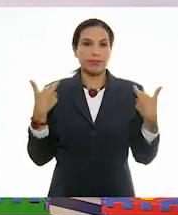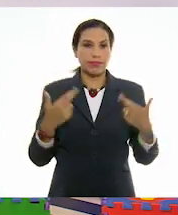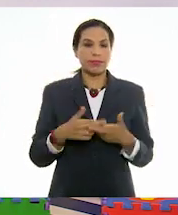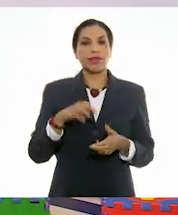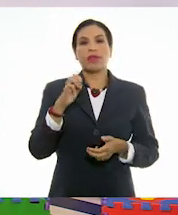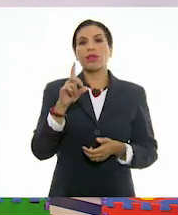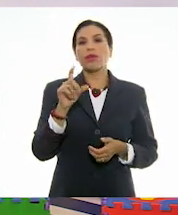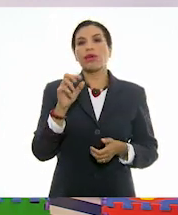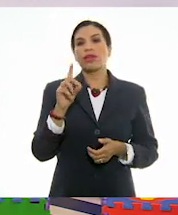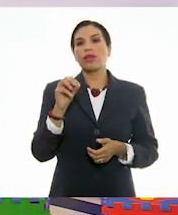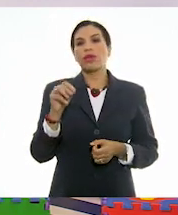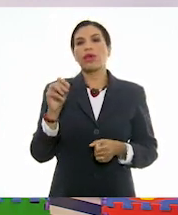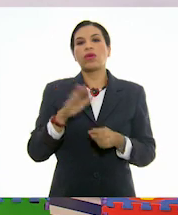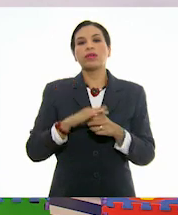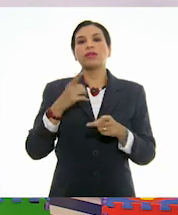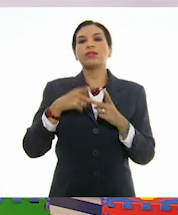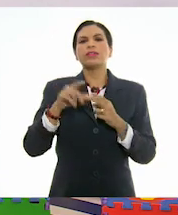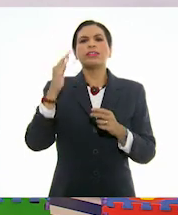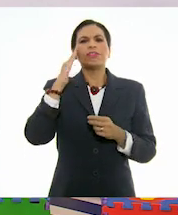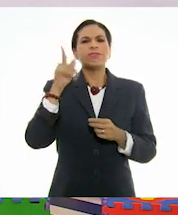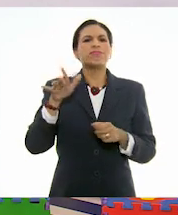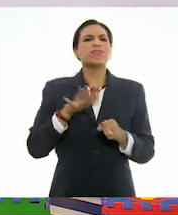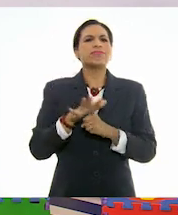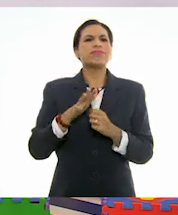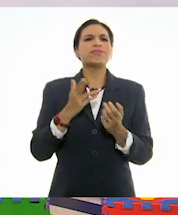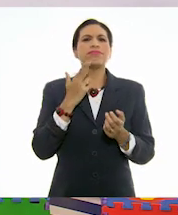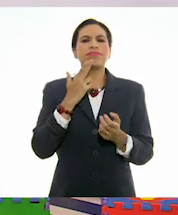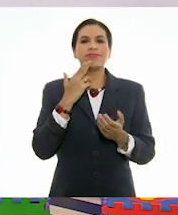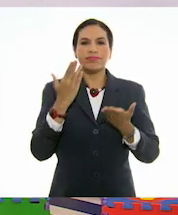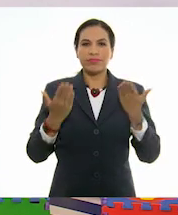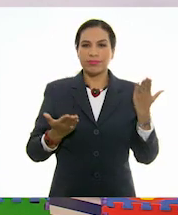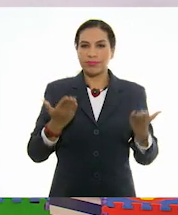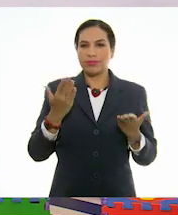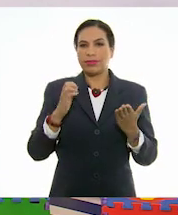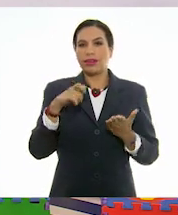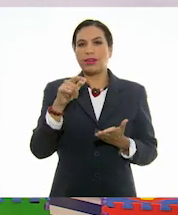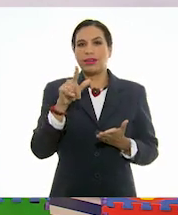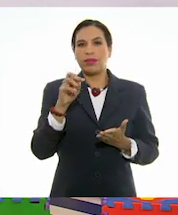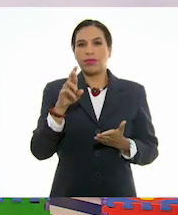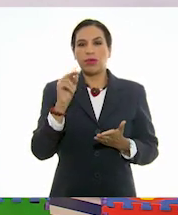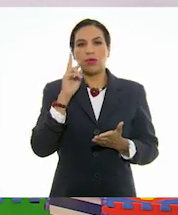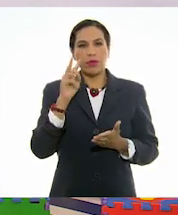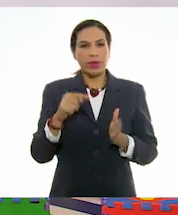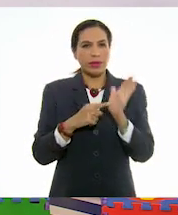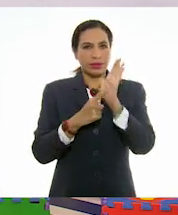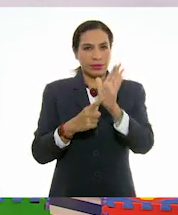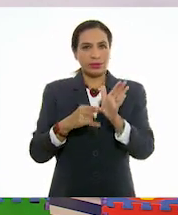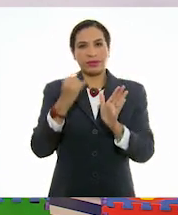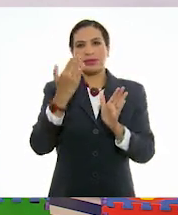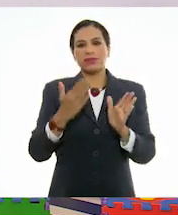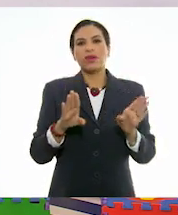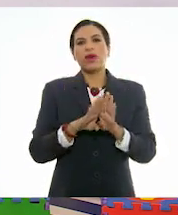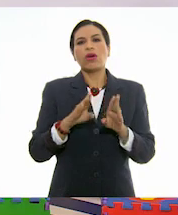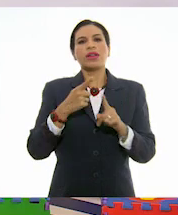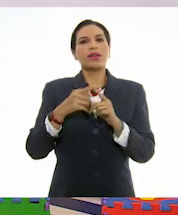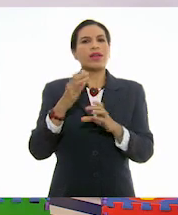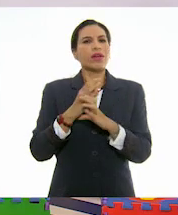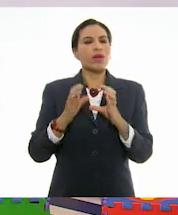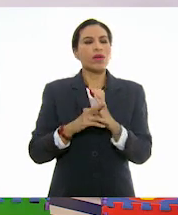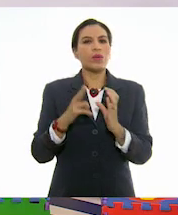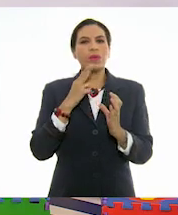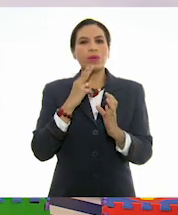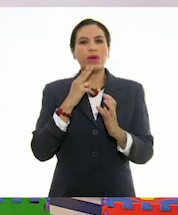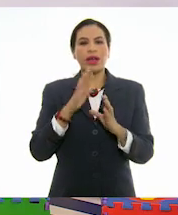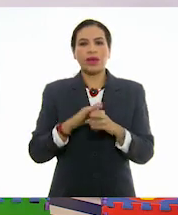Eduardo utilizó el principio del equilibrio porque nos mostró en la imagen claramente cómo los elementos estaban